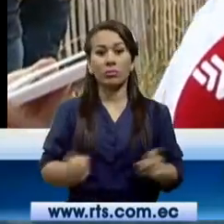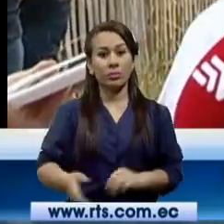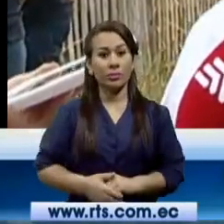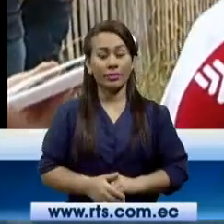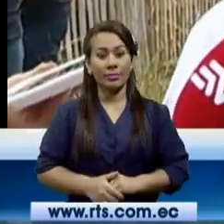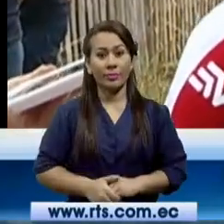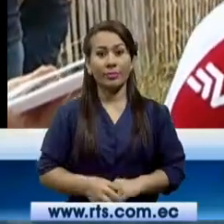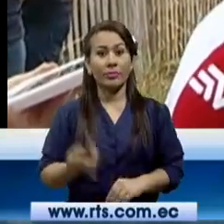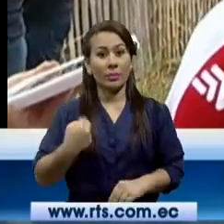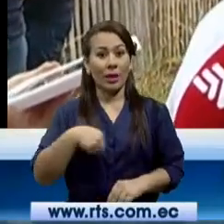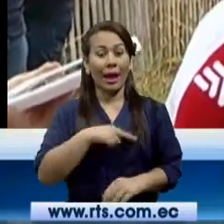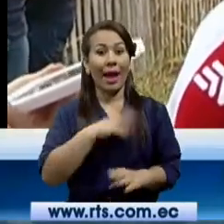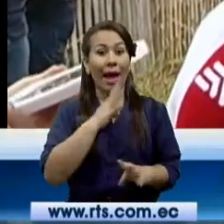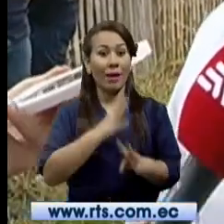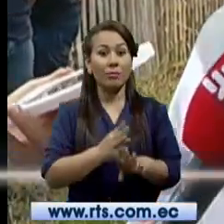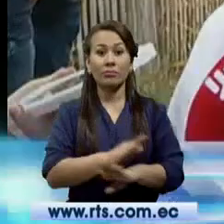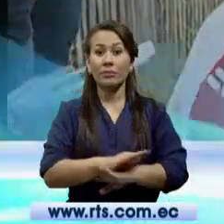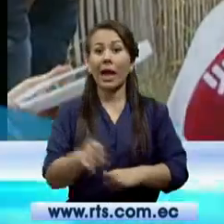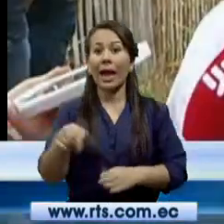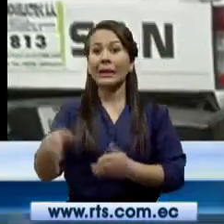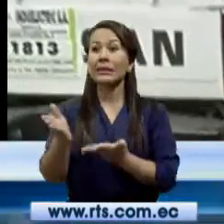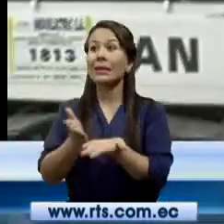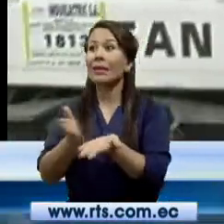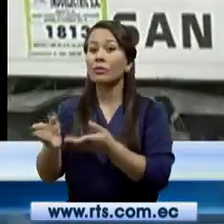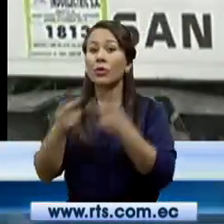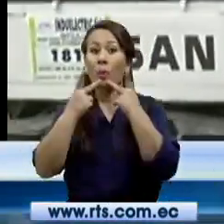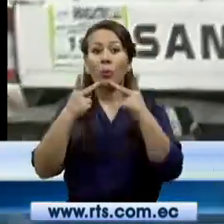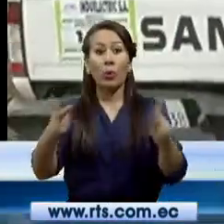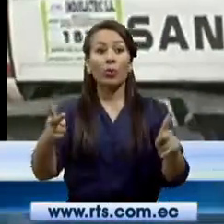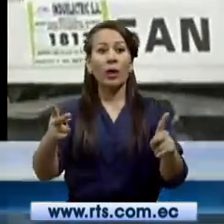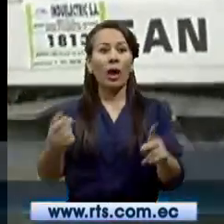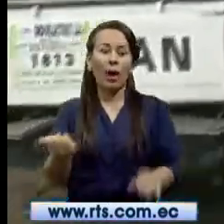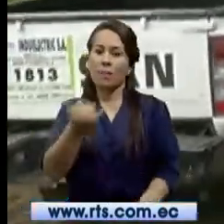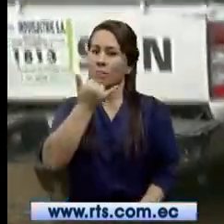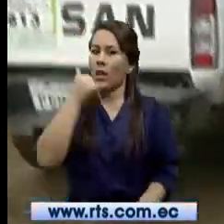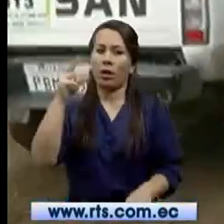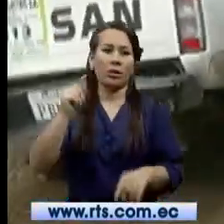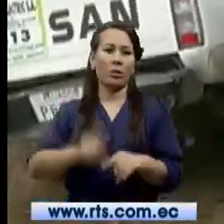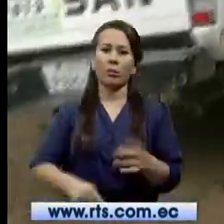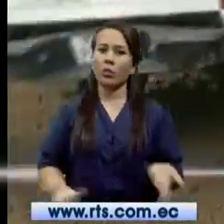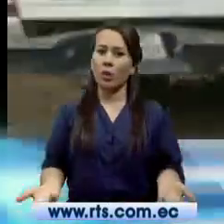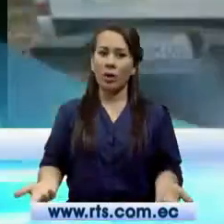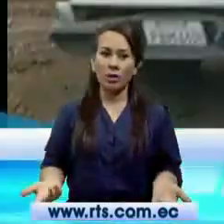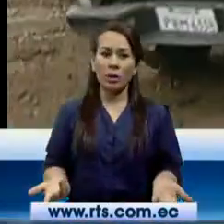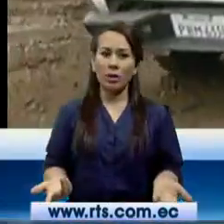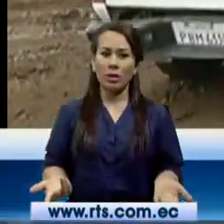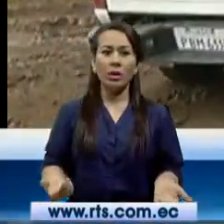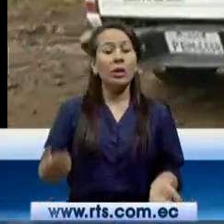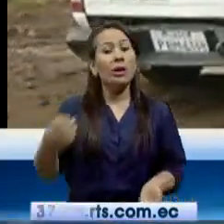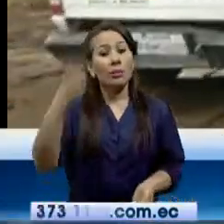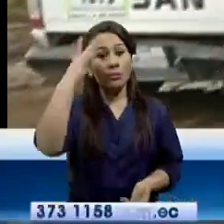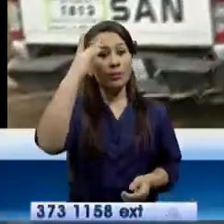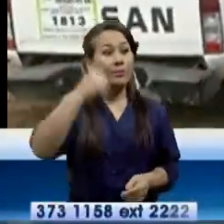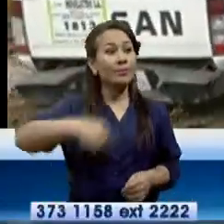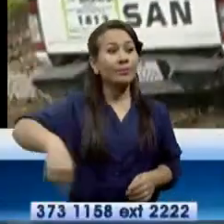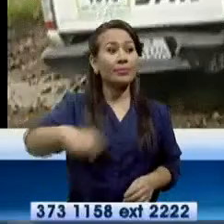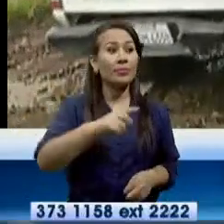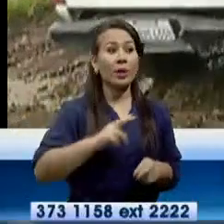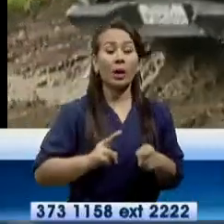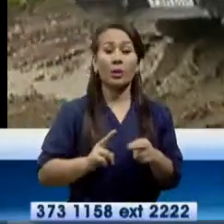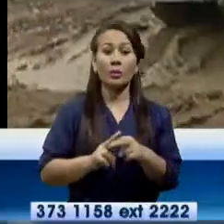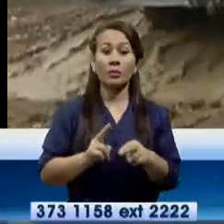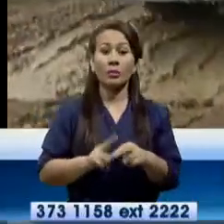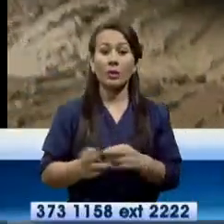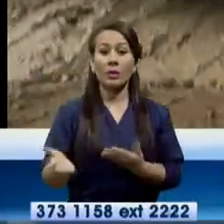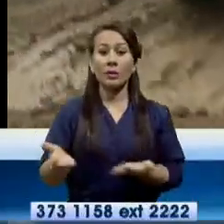claro, estamos hablando de que se están utilizando los servicios públicos de una manera inadecuada, de una manera ilícita. Puesto que se están utilizando